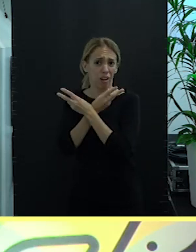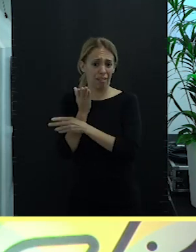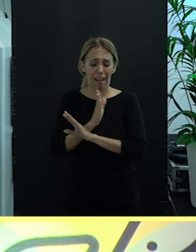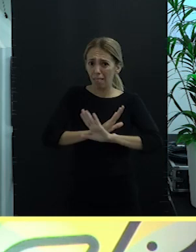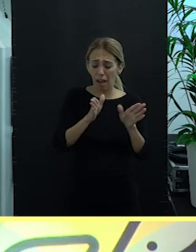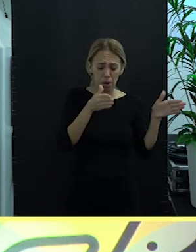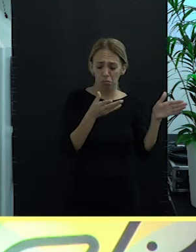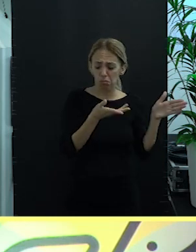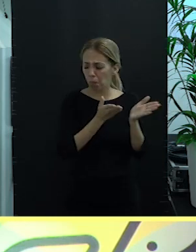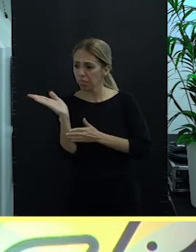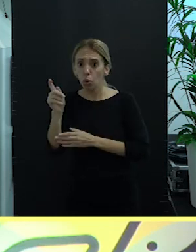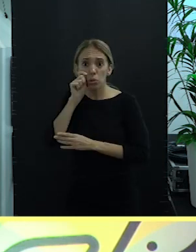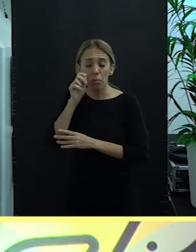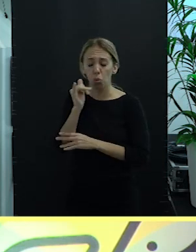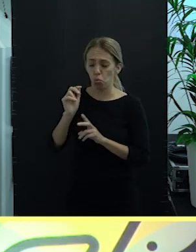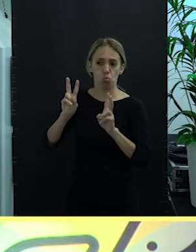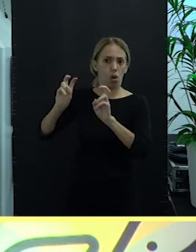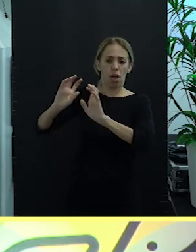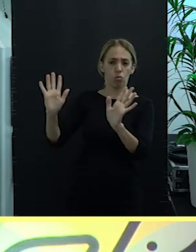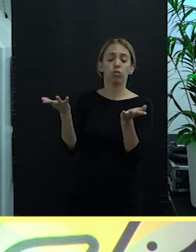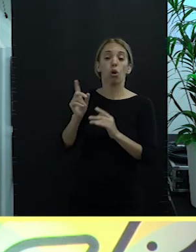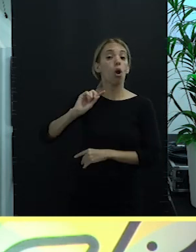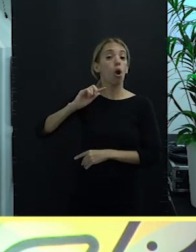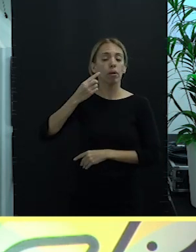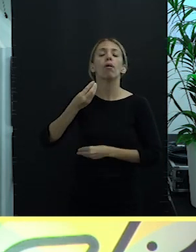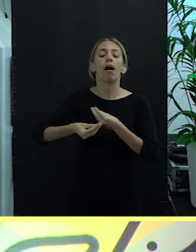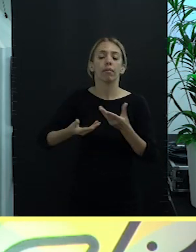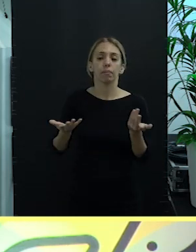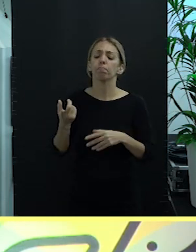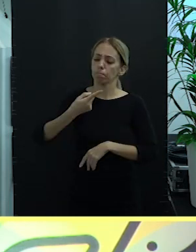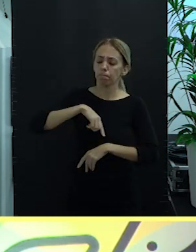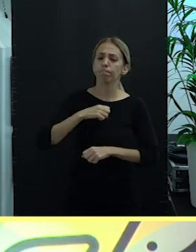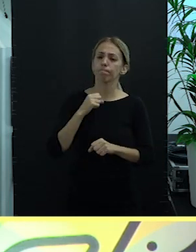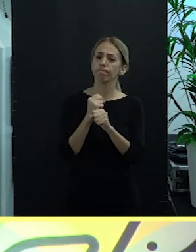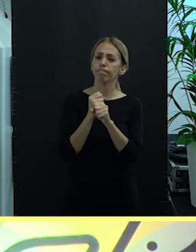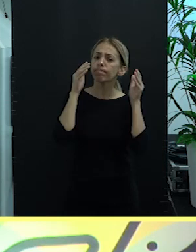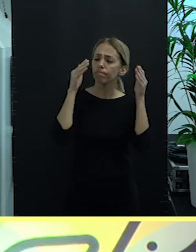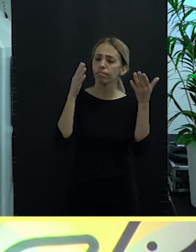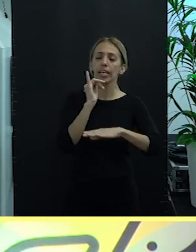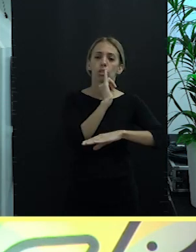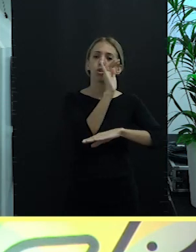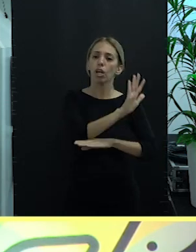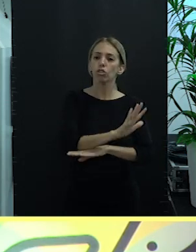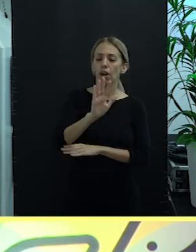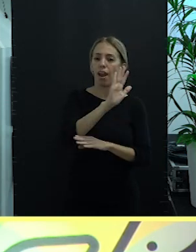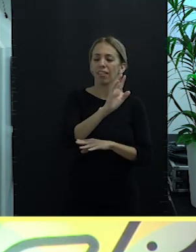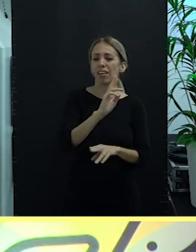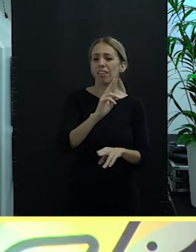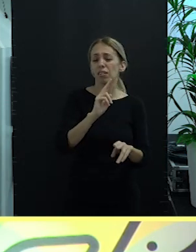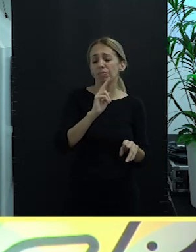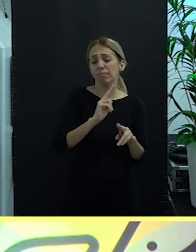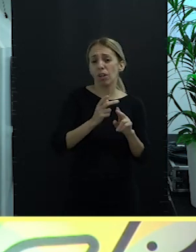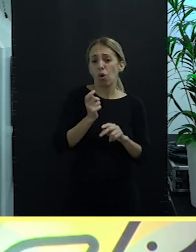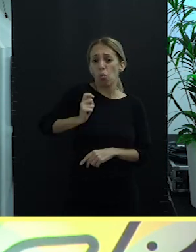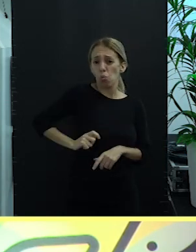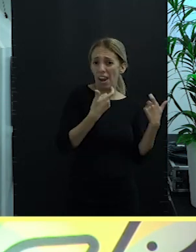novedoso para nosotros. Lo primero que hicimos, ¿qué fue? Ponernos a trabajar con el Instituto Nacional de las Cualificaciones en